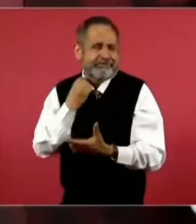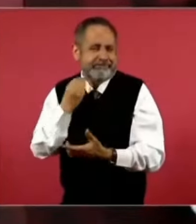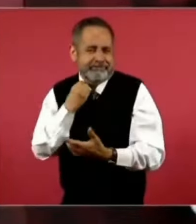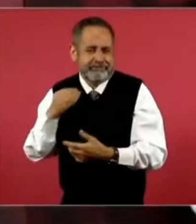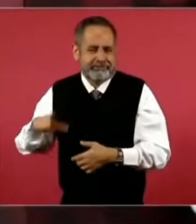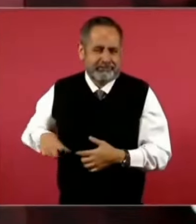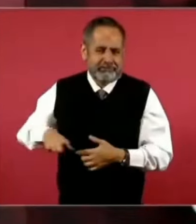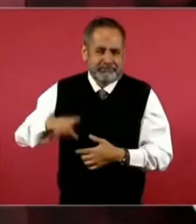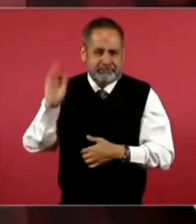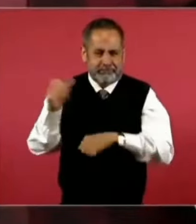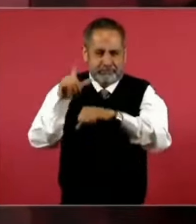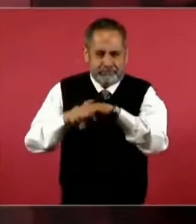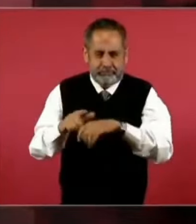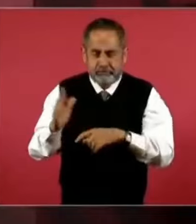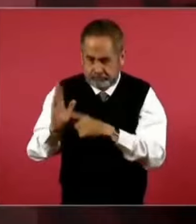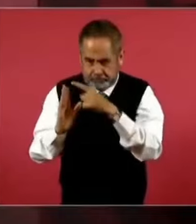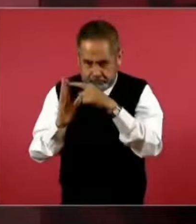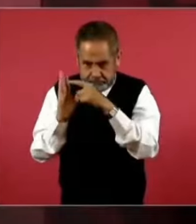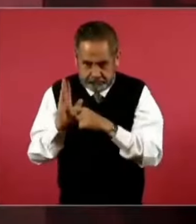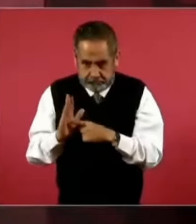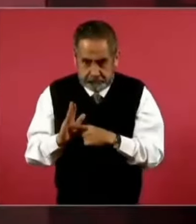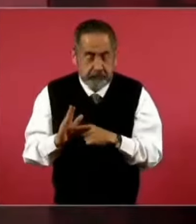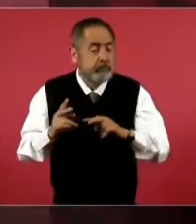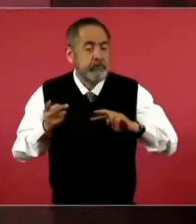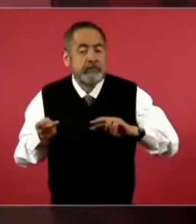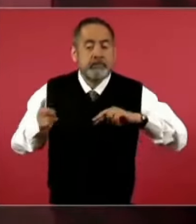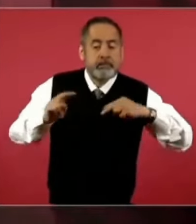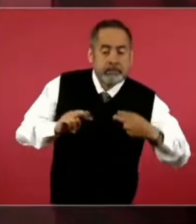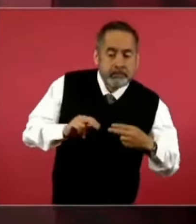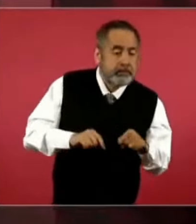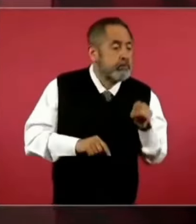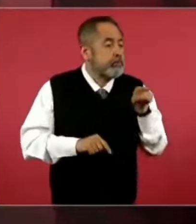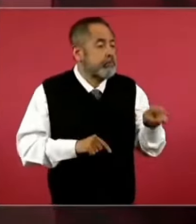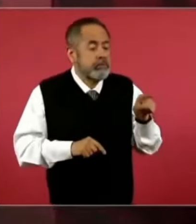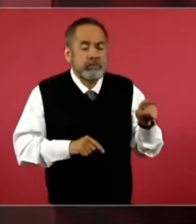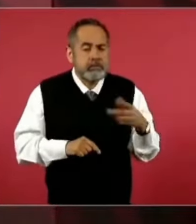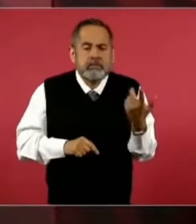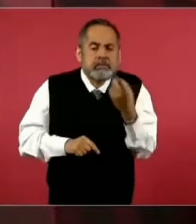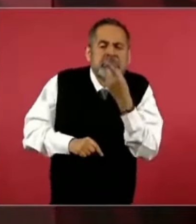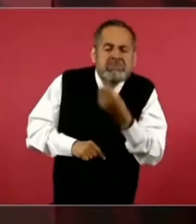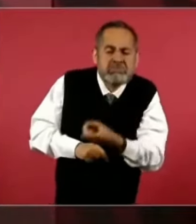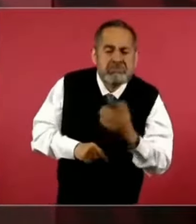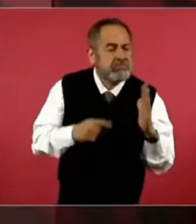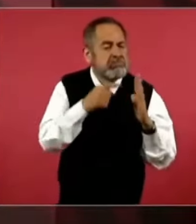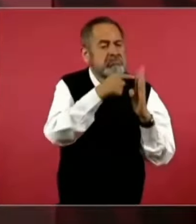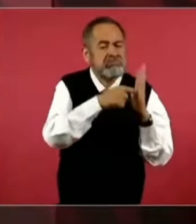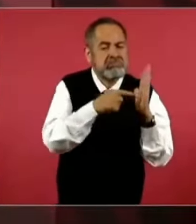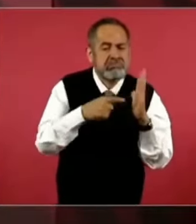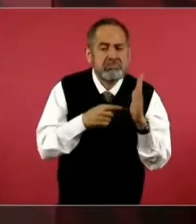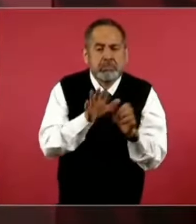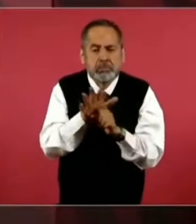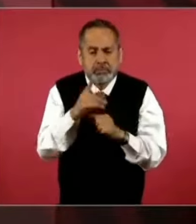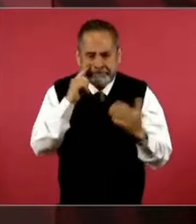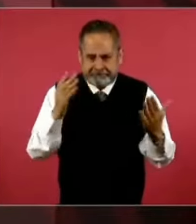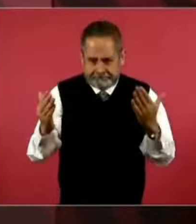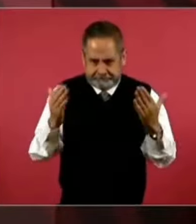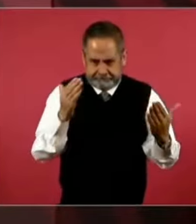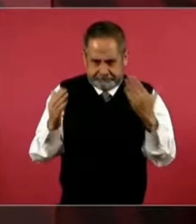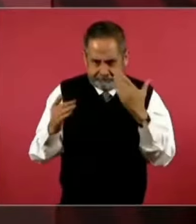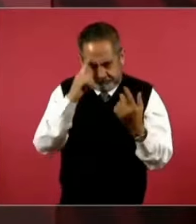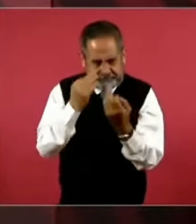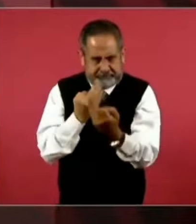servidores públicos del SAT y que sostienen las empresas